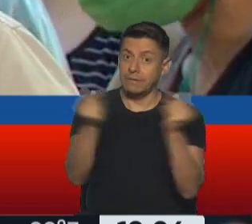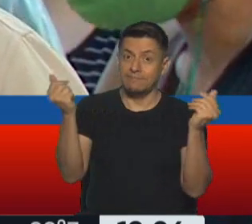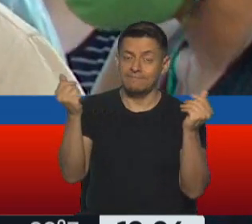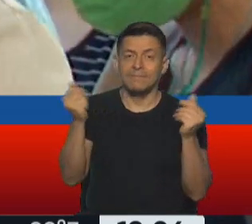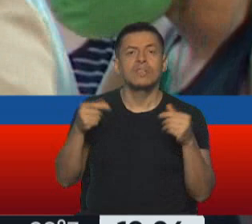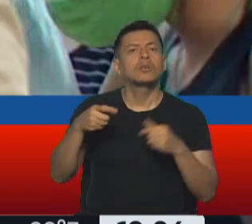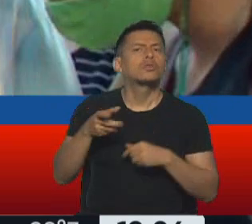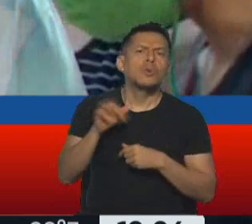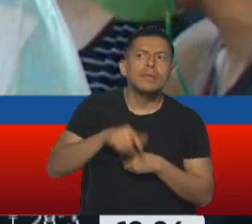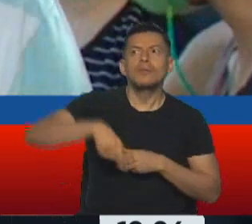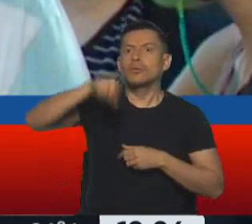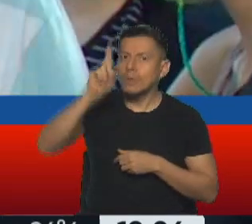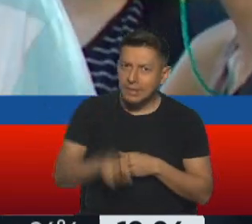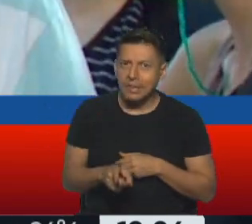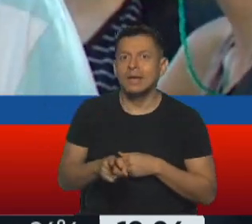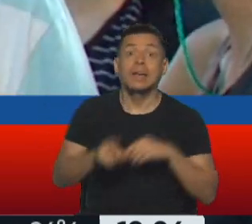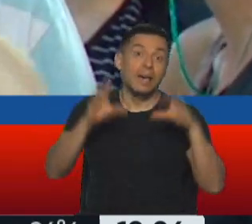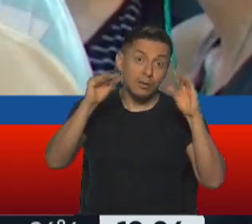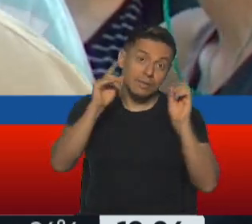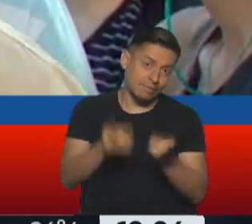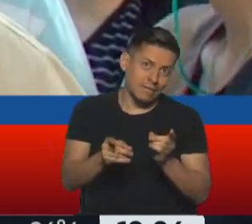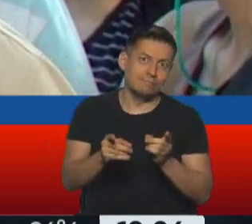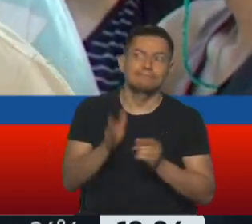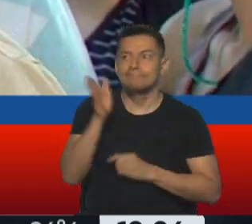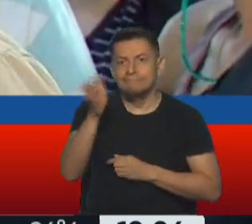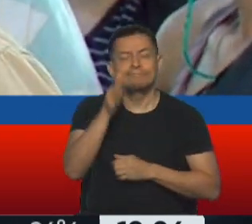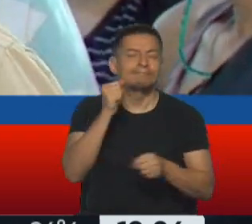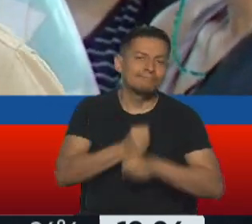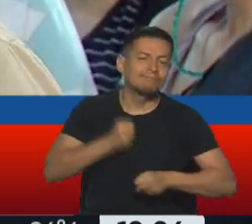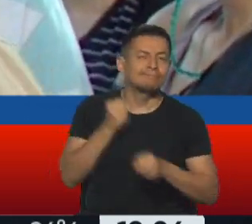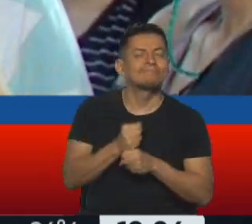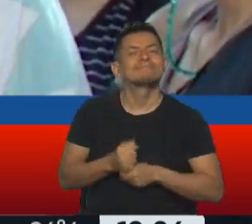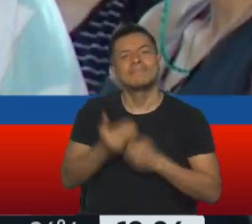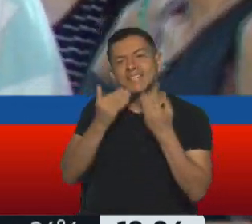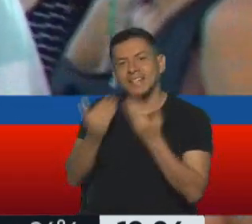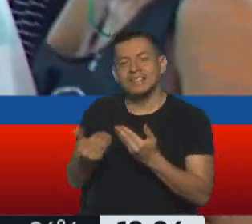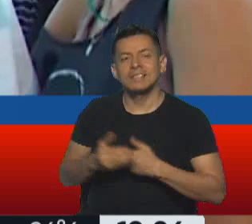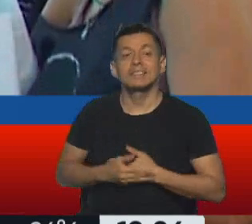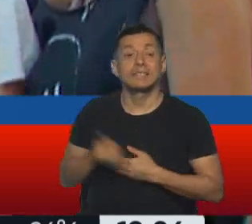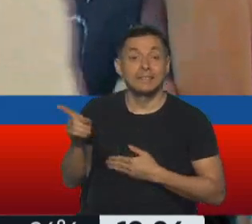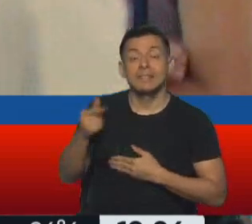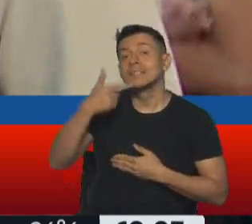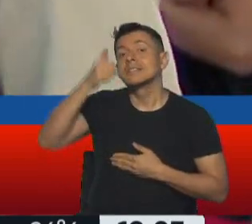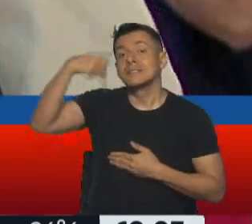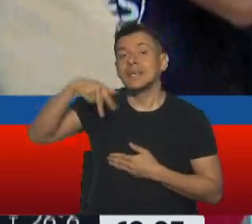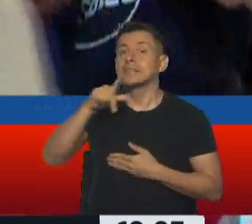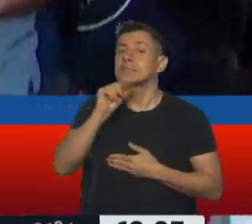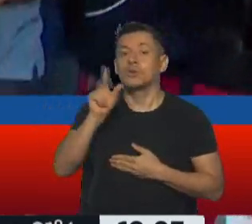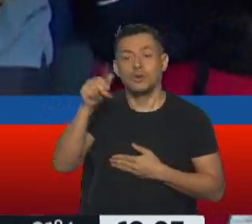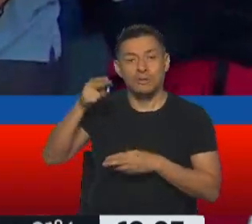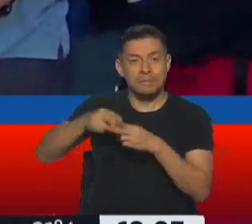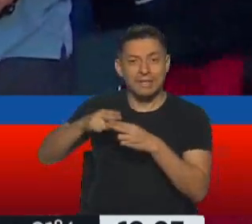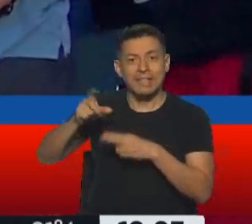24 horas del día y la noche también, como diría un dirigente. Gracias, Leandro. Bueno, Leandro Santoro, entonces, aquí en la Plaza